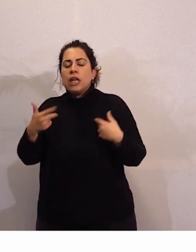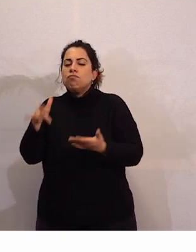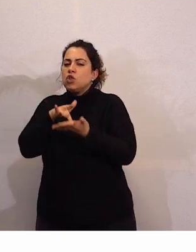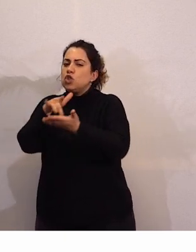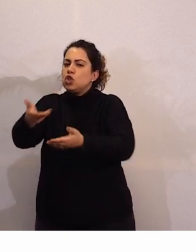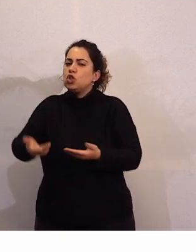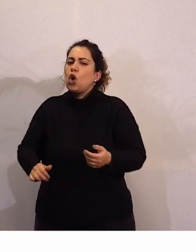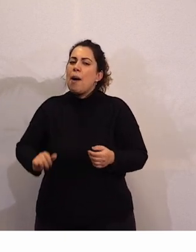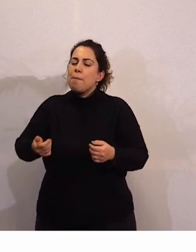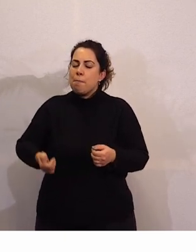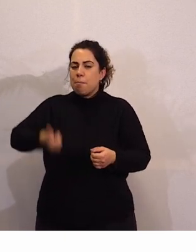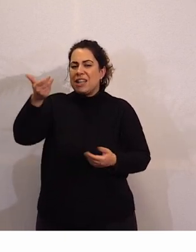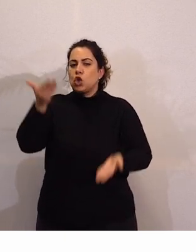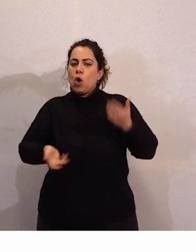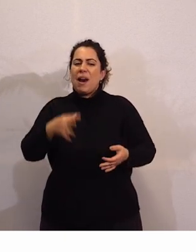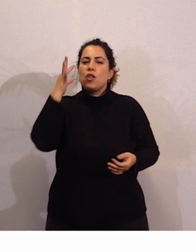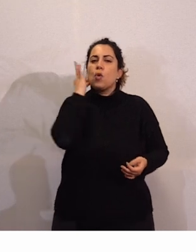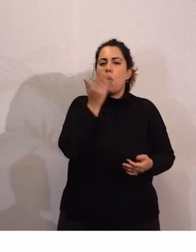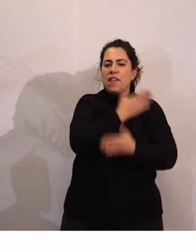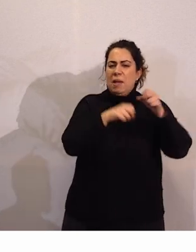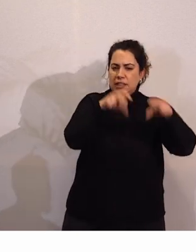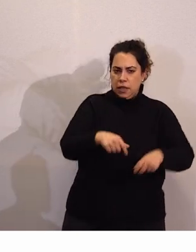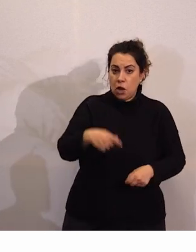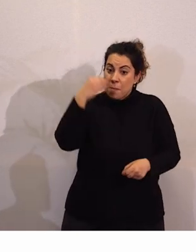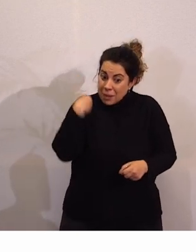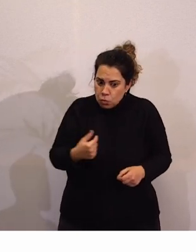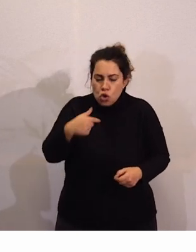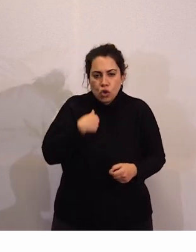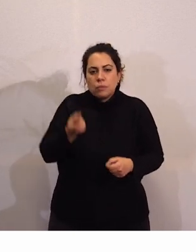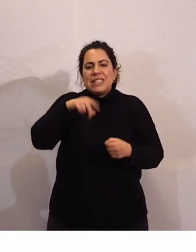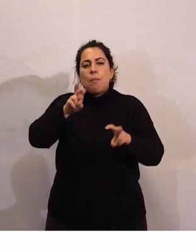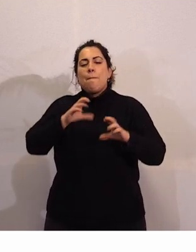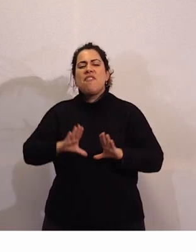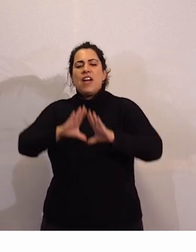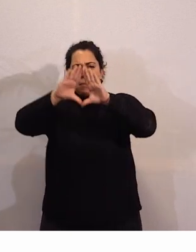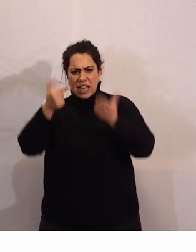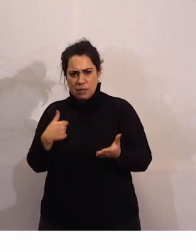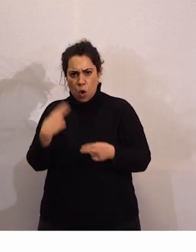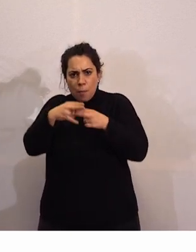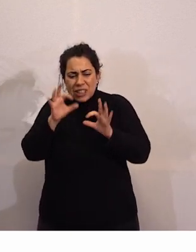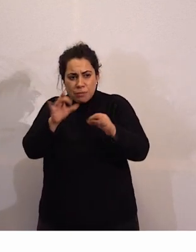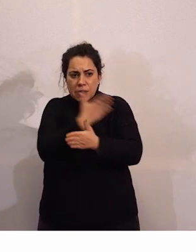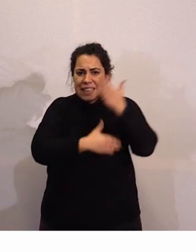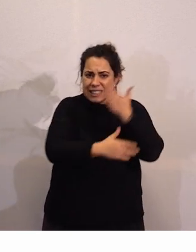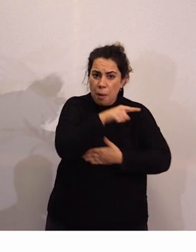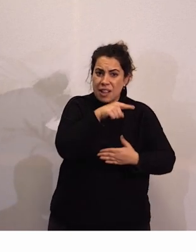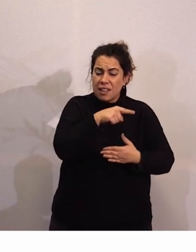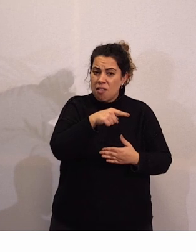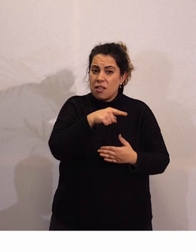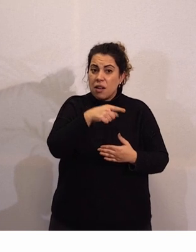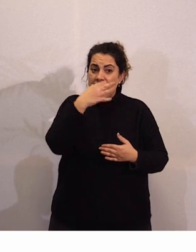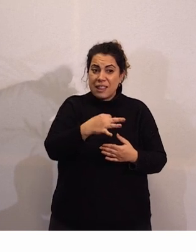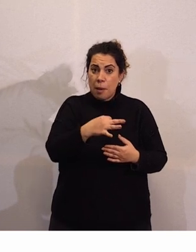a la discapacidad el feminismo todas las políticas de discapacidad tenían que estar